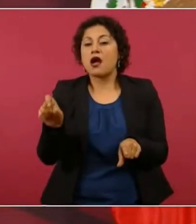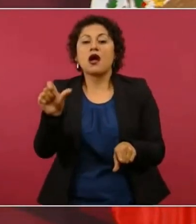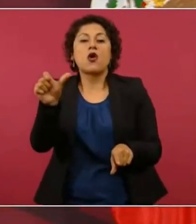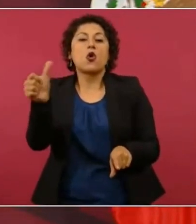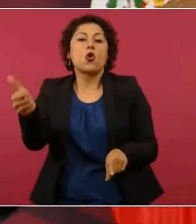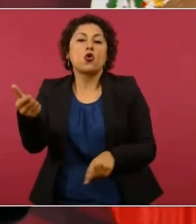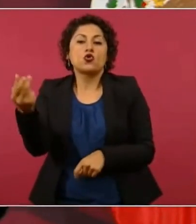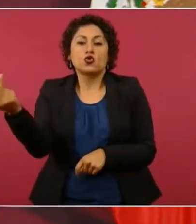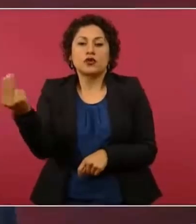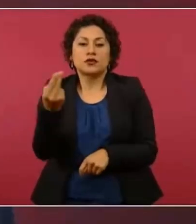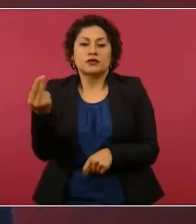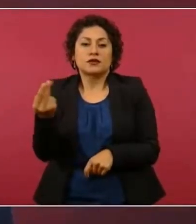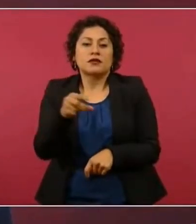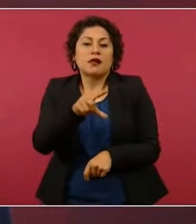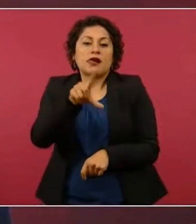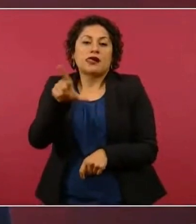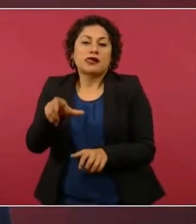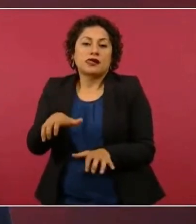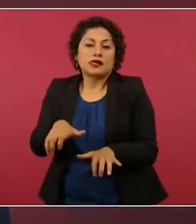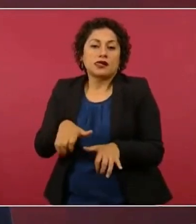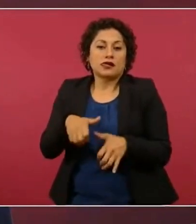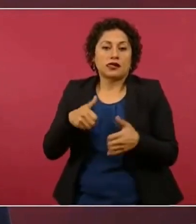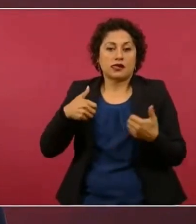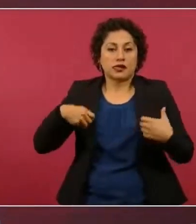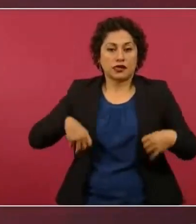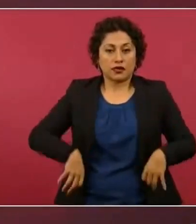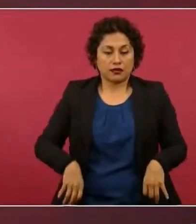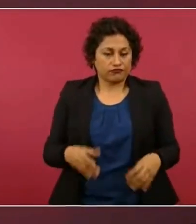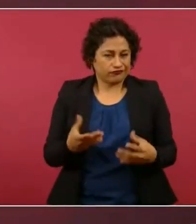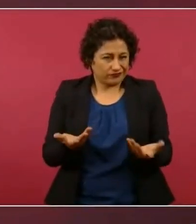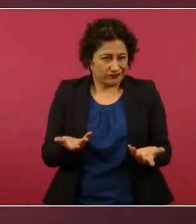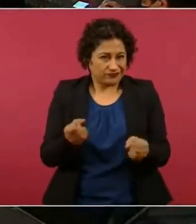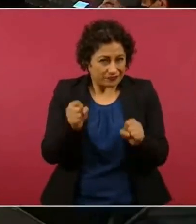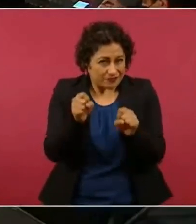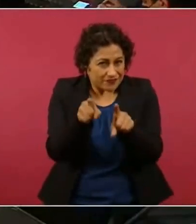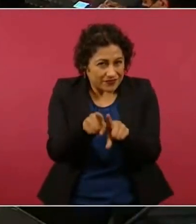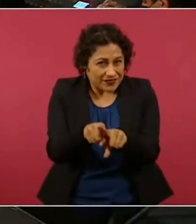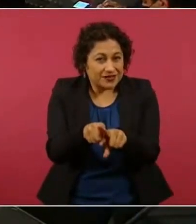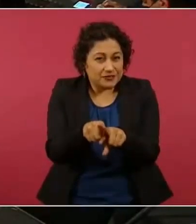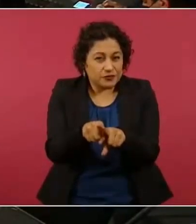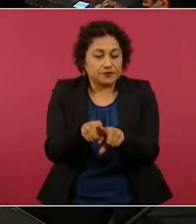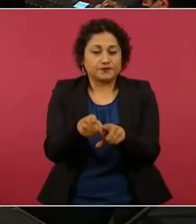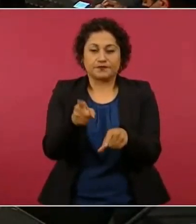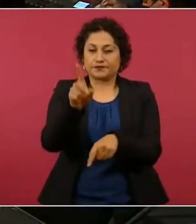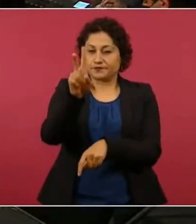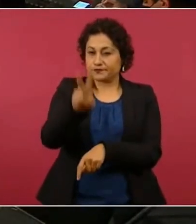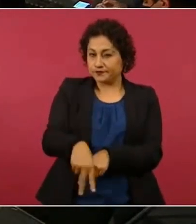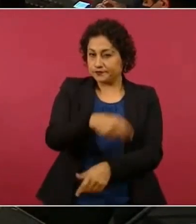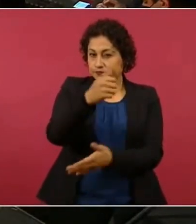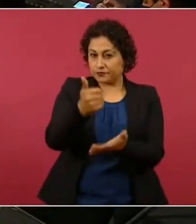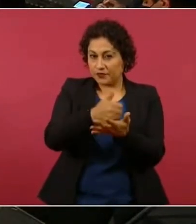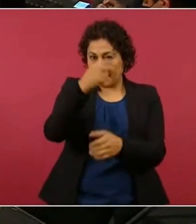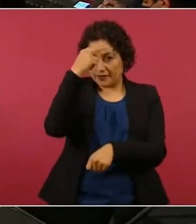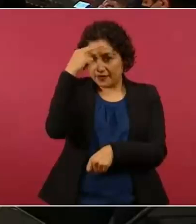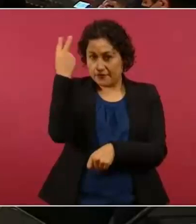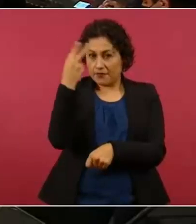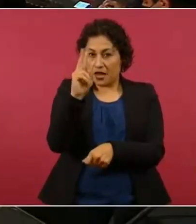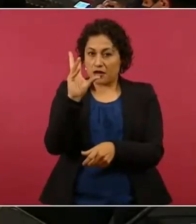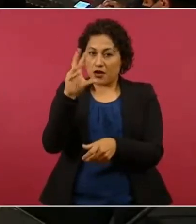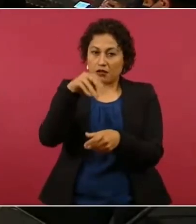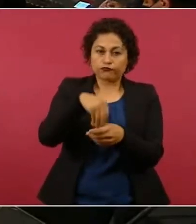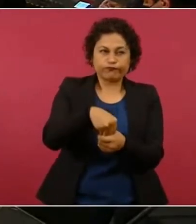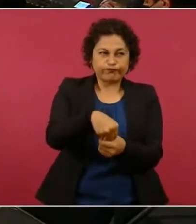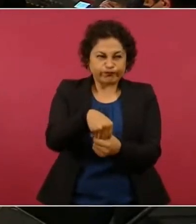No estaba saturado. Hacía falta